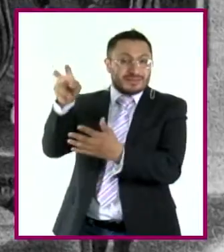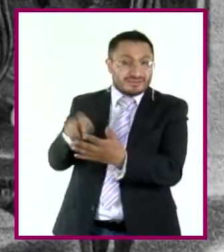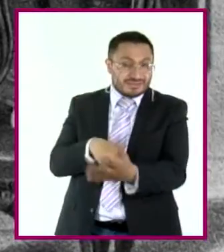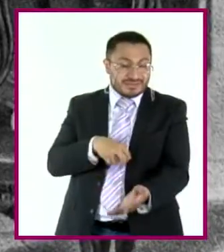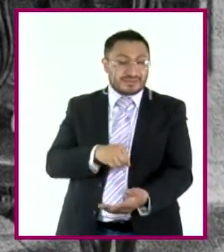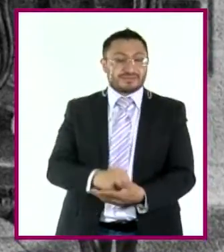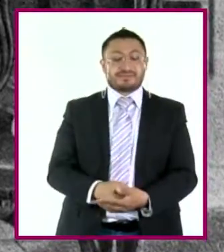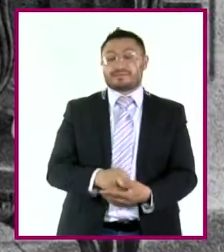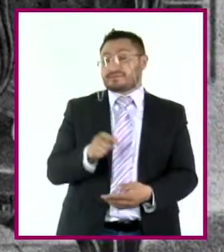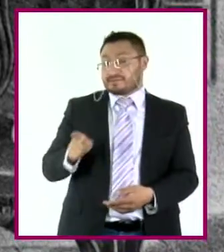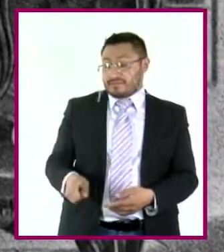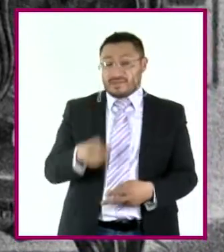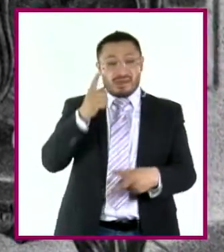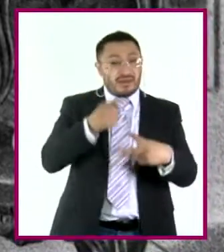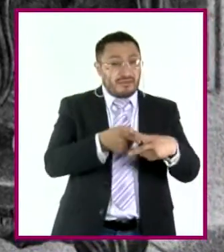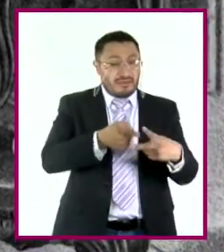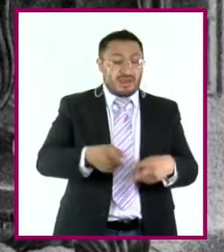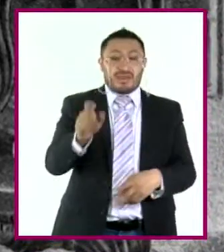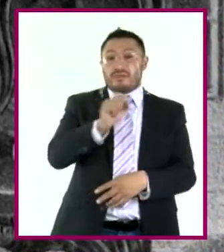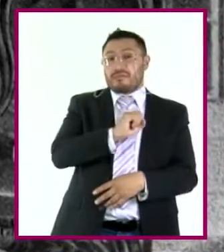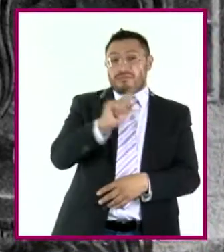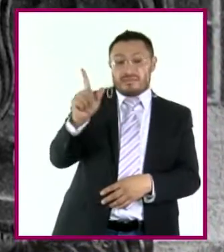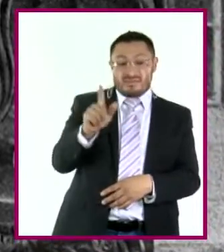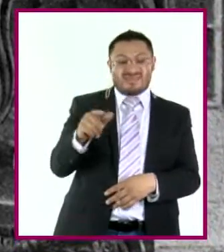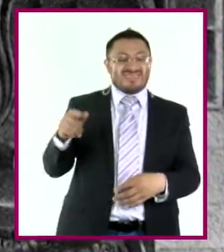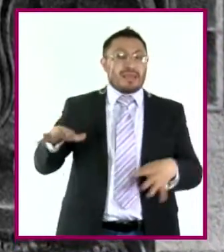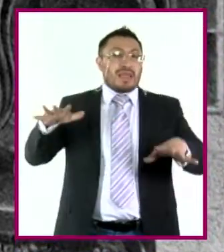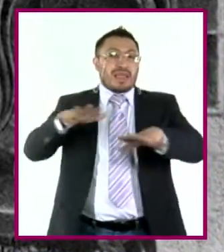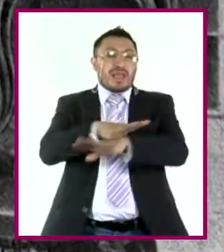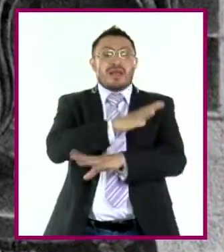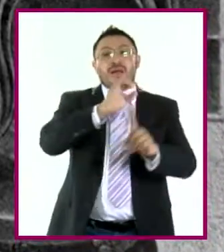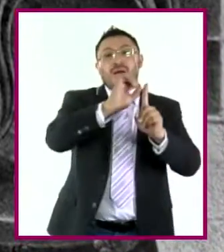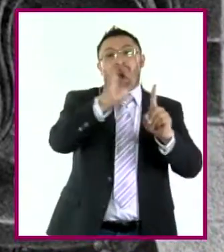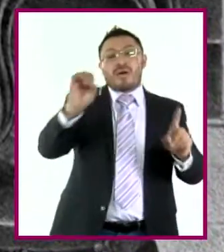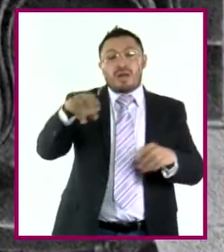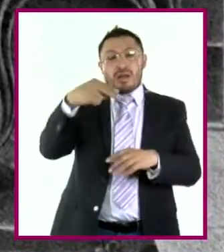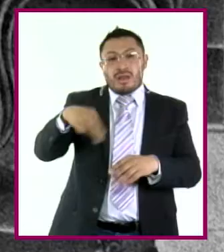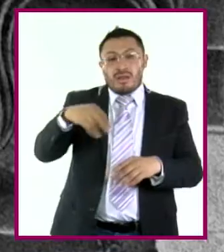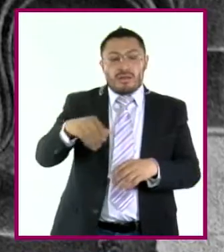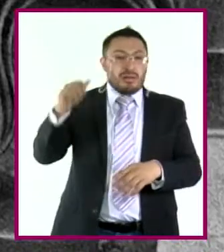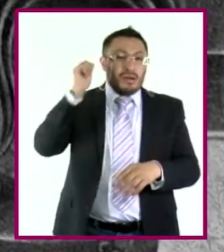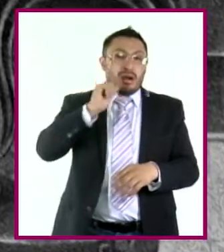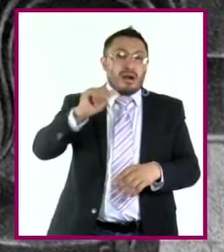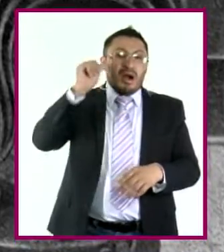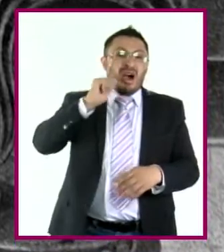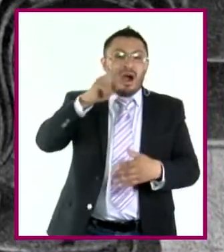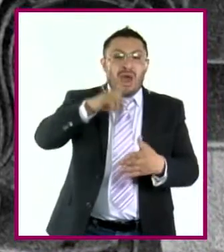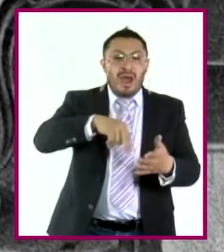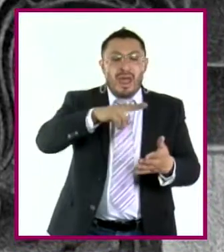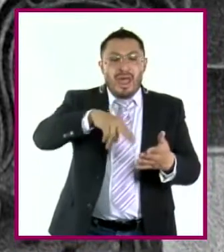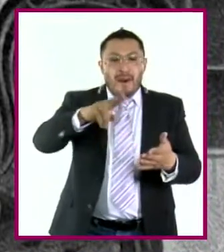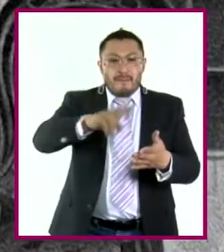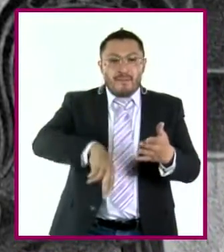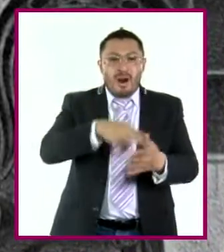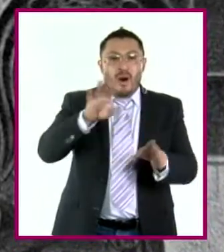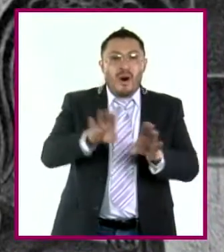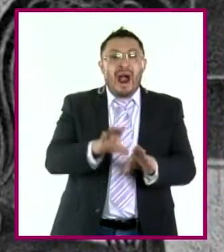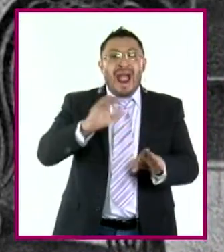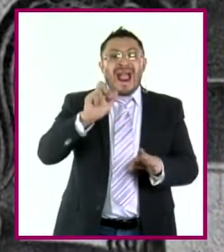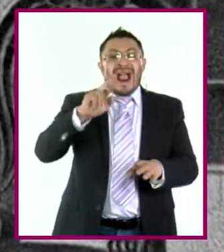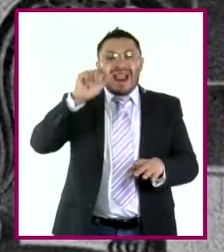Como matemático profesional, Gauss alteró el orden de sus nombres y siempre firmó sus trabajos como Karl Friedrich Gauss.